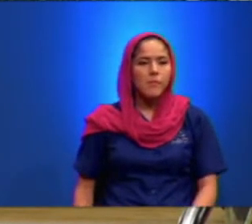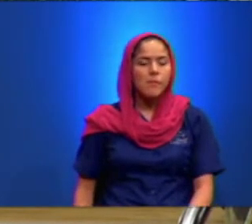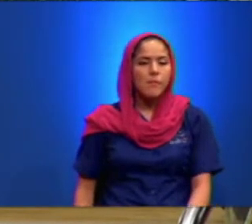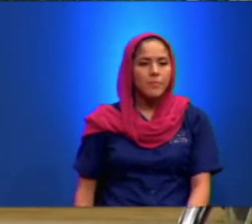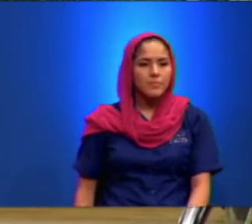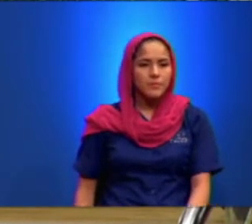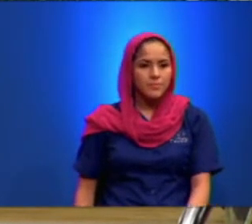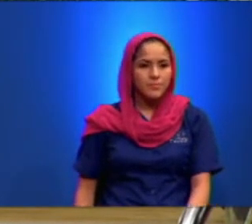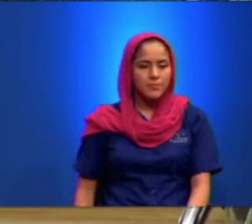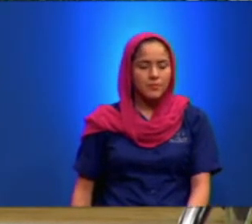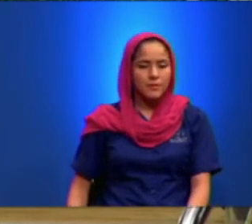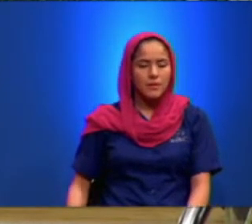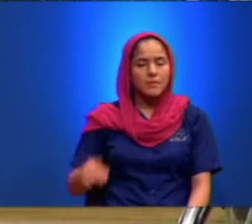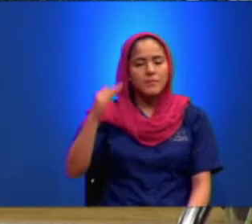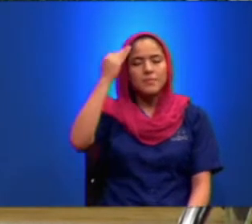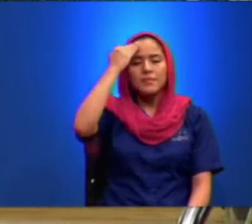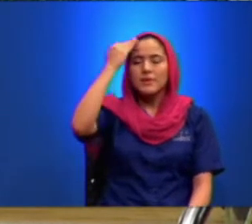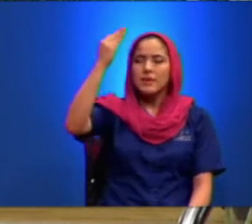Gracias Señor